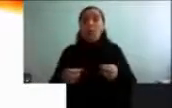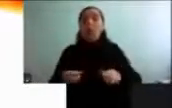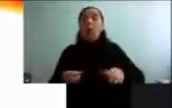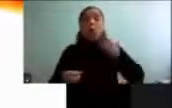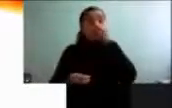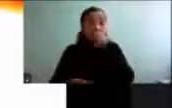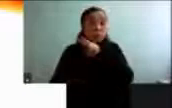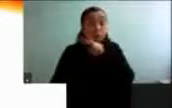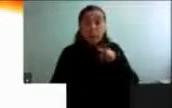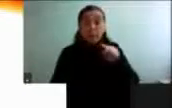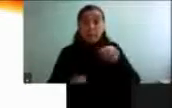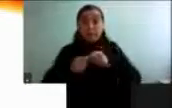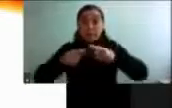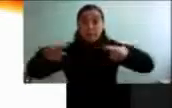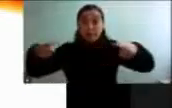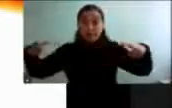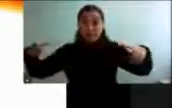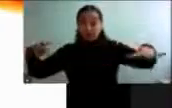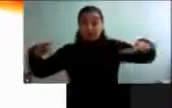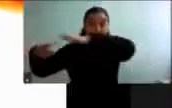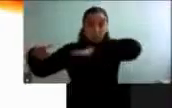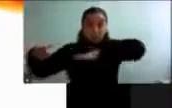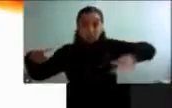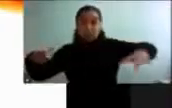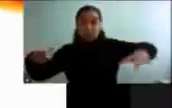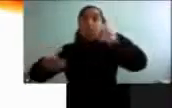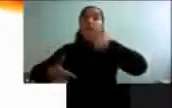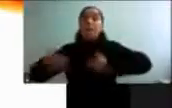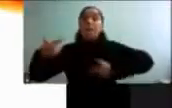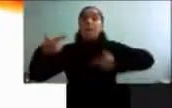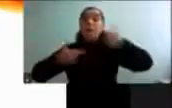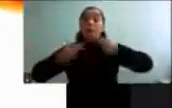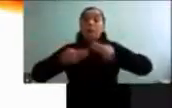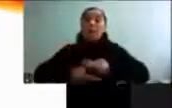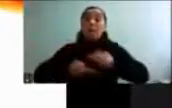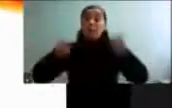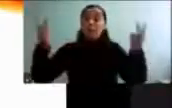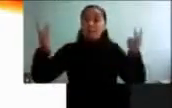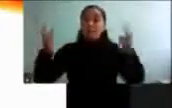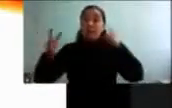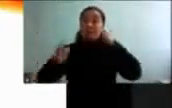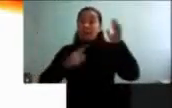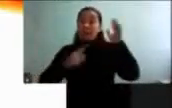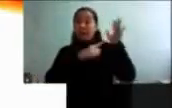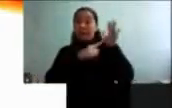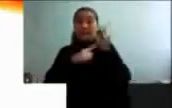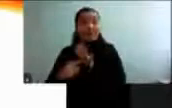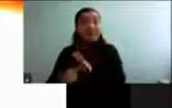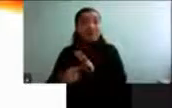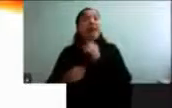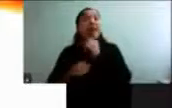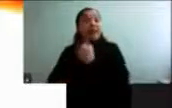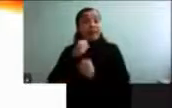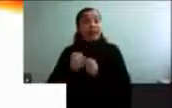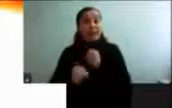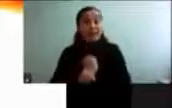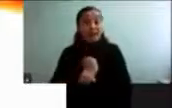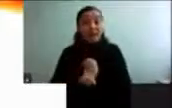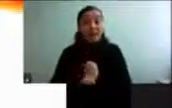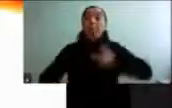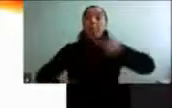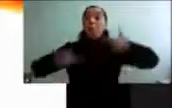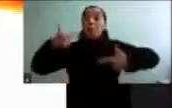que a nivel macro, las políticas públicas pueden ser edadistas, que discriminan por edad, políticas institucionales, de